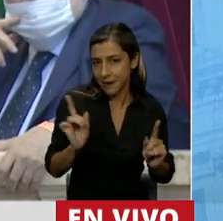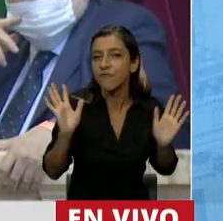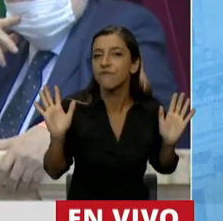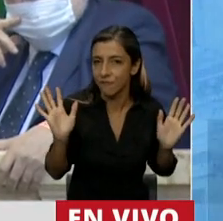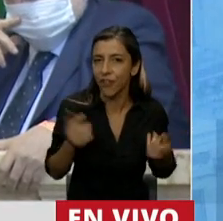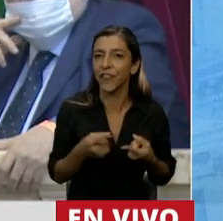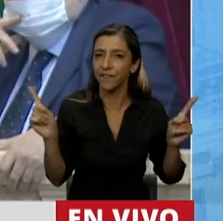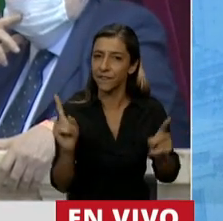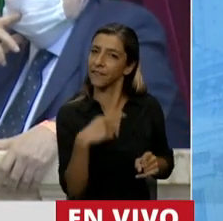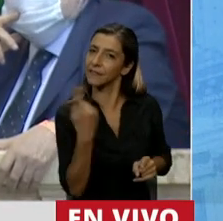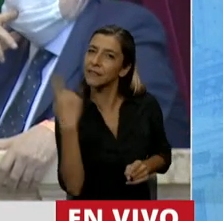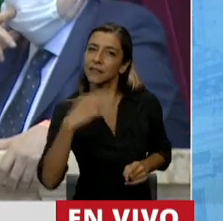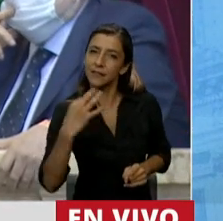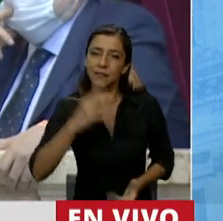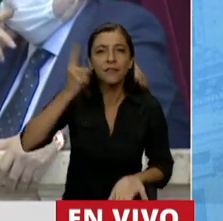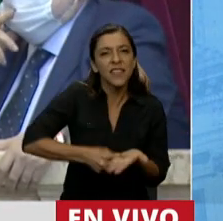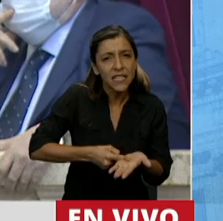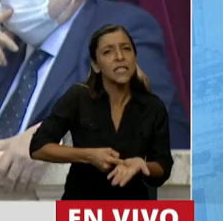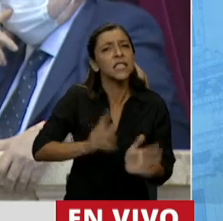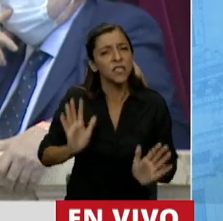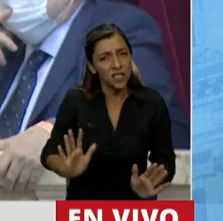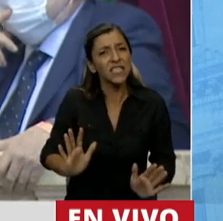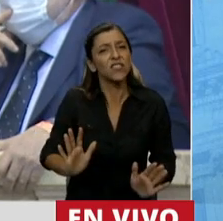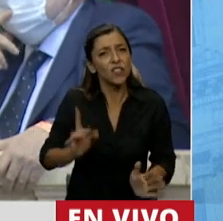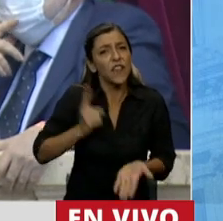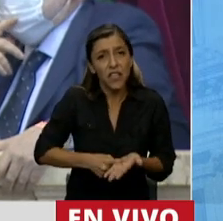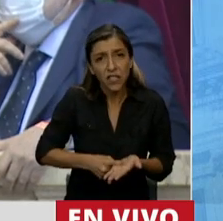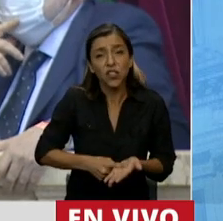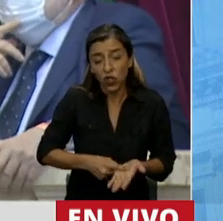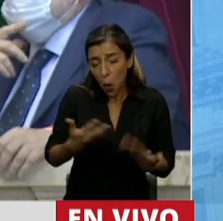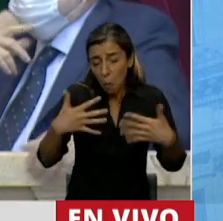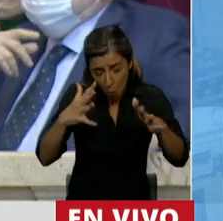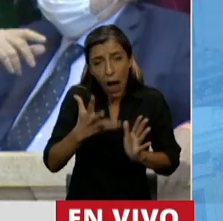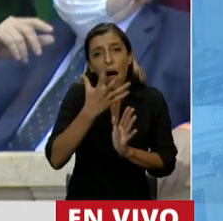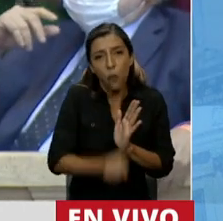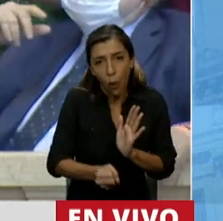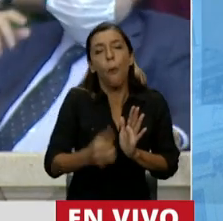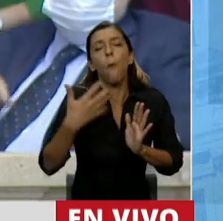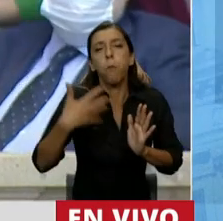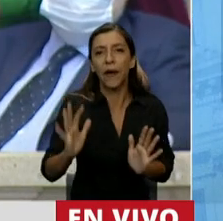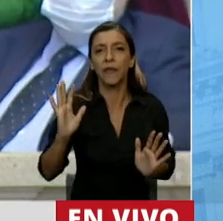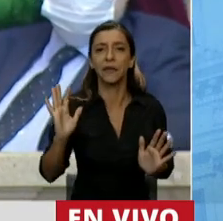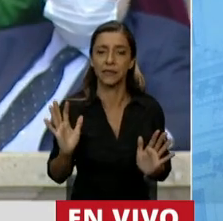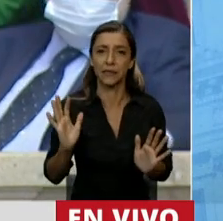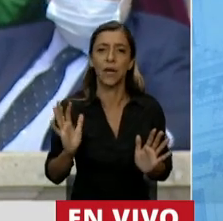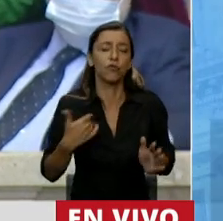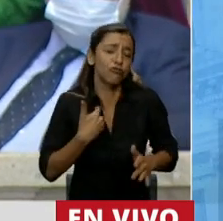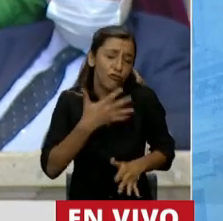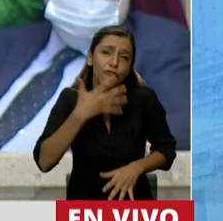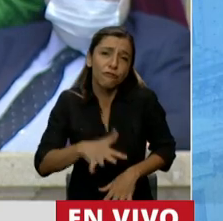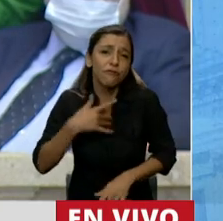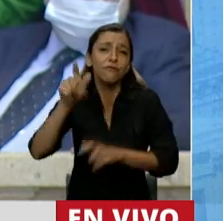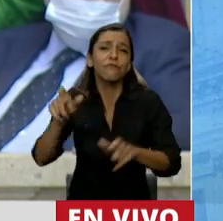decidir que sí elegimos abortar. Entiendo que en general las mujeres llegan a tomar esa